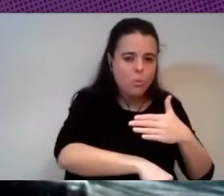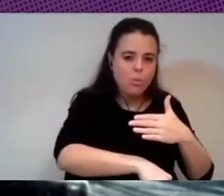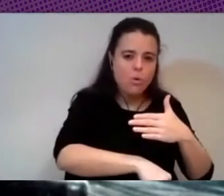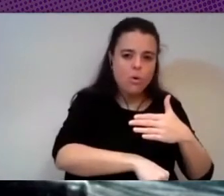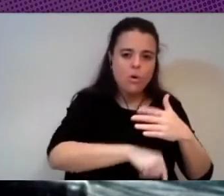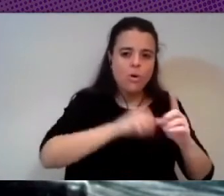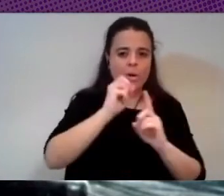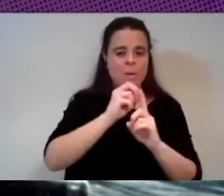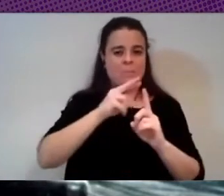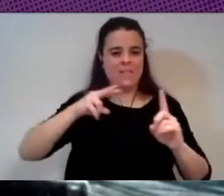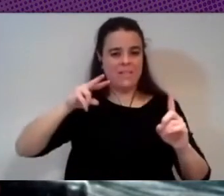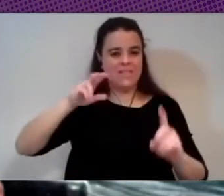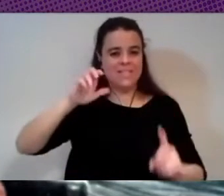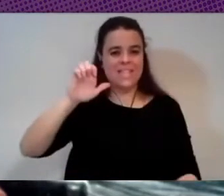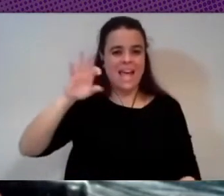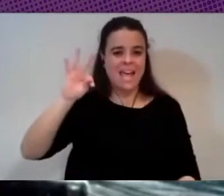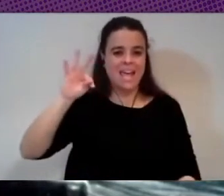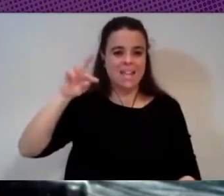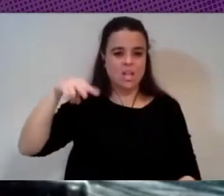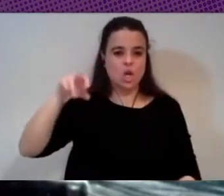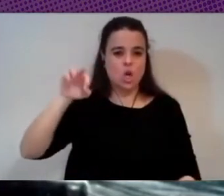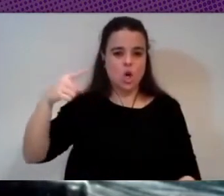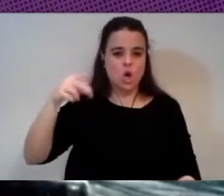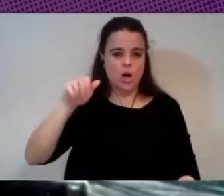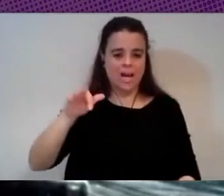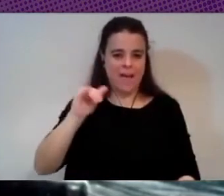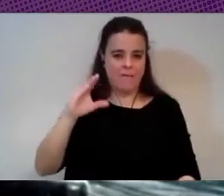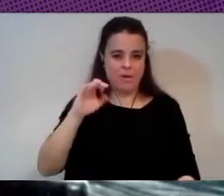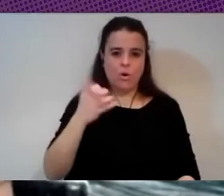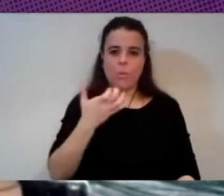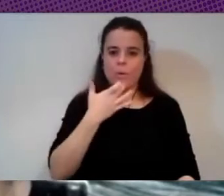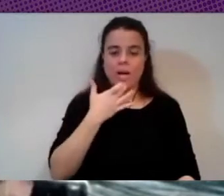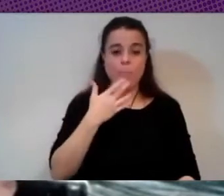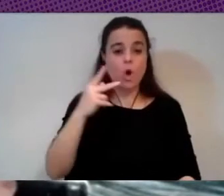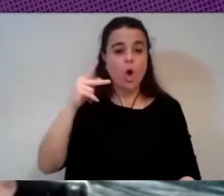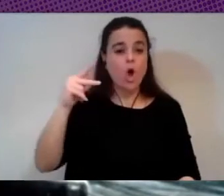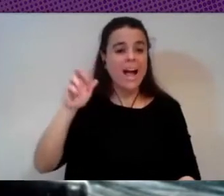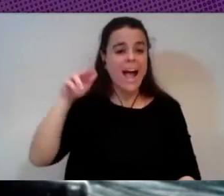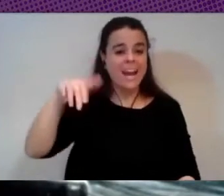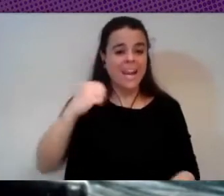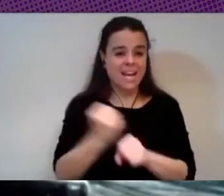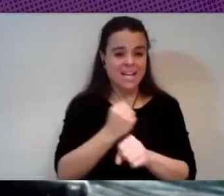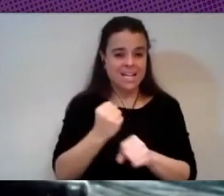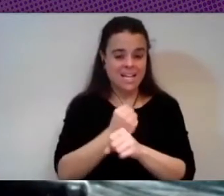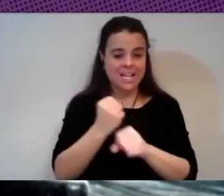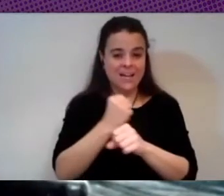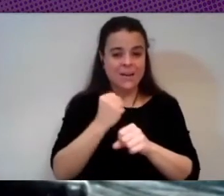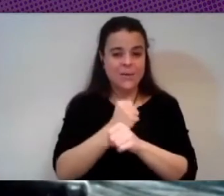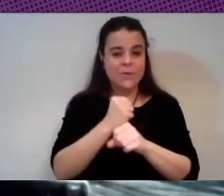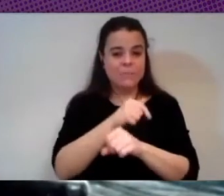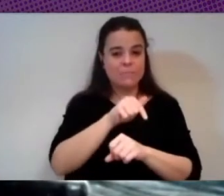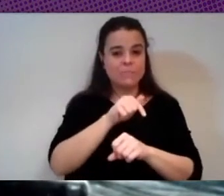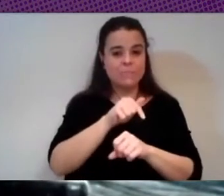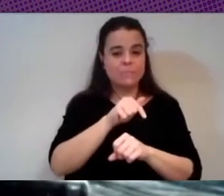etnográfico tú citabas la investigación de Karen bueno nosotros que trabaja en Escocia nosotros la conocemos y obviamente lo que hizo con los gig